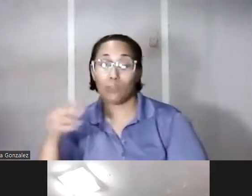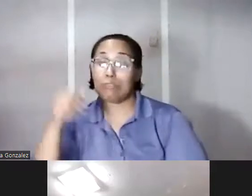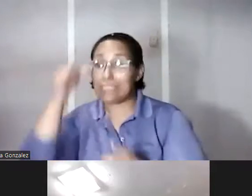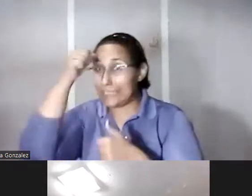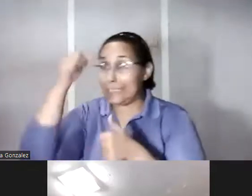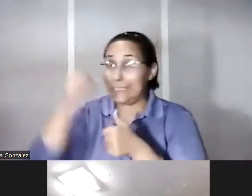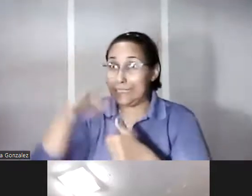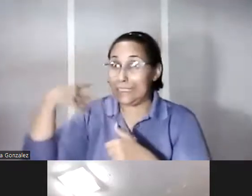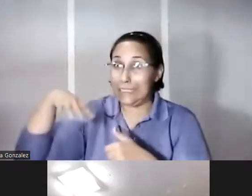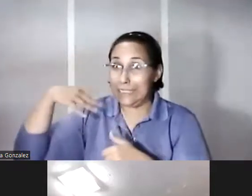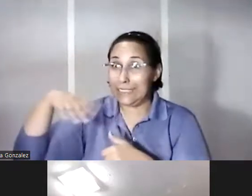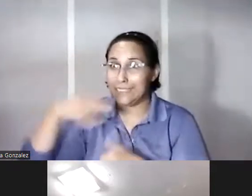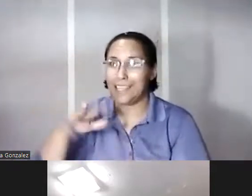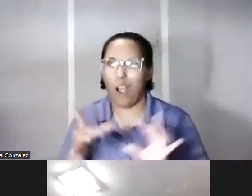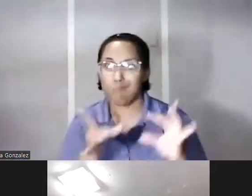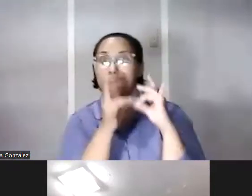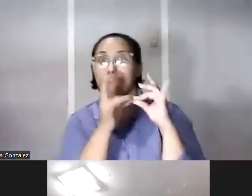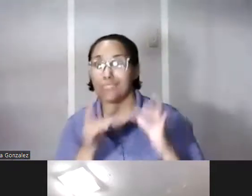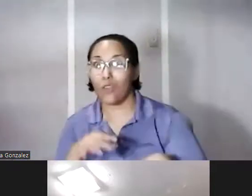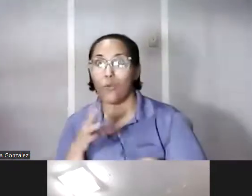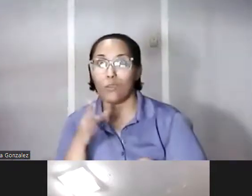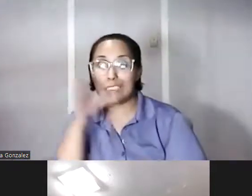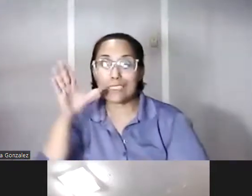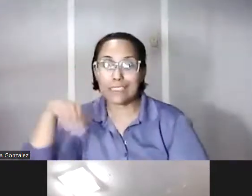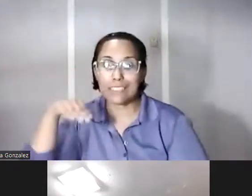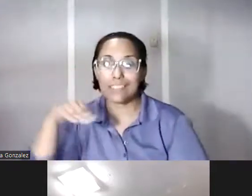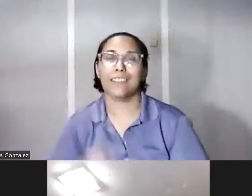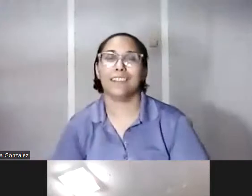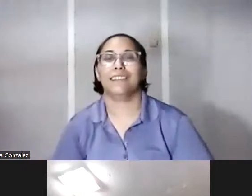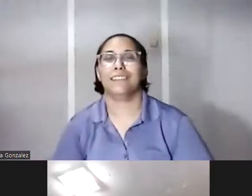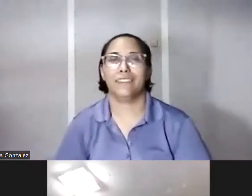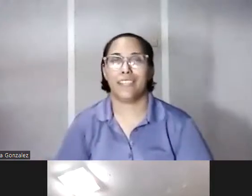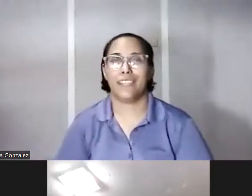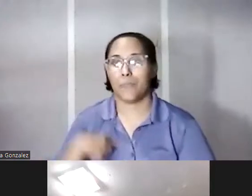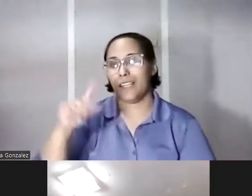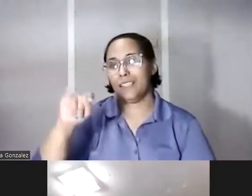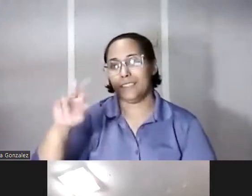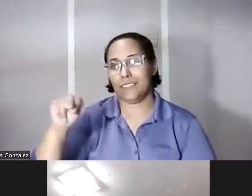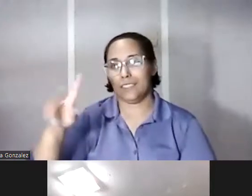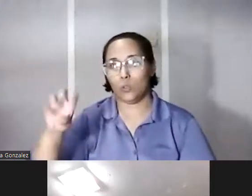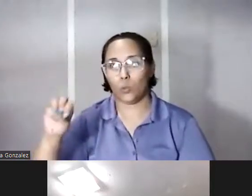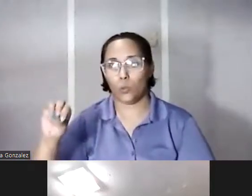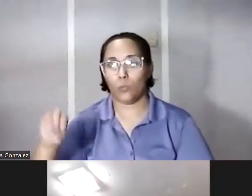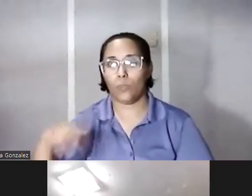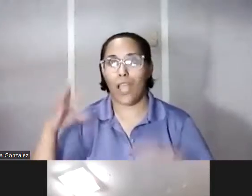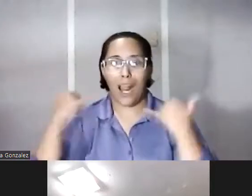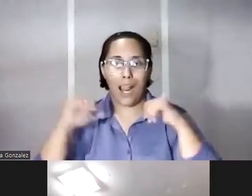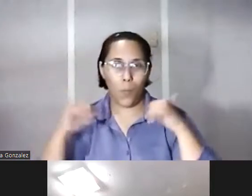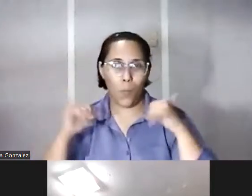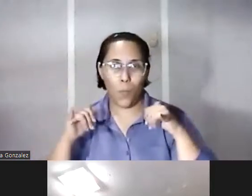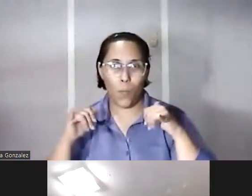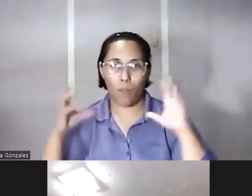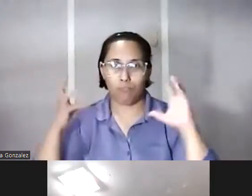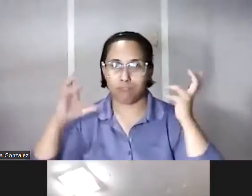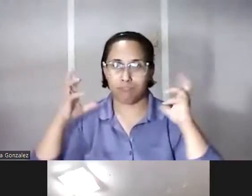si la persona está conectada me ilustra pero yo Pito Rivera Monge no era el que luego en las transmisiones